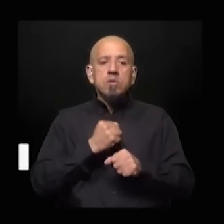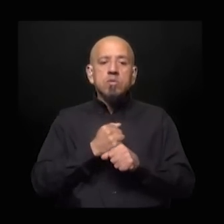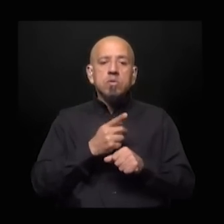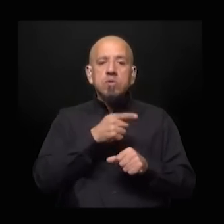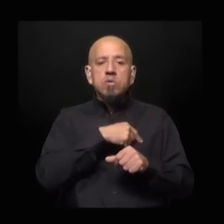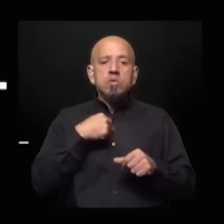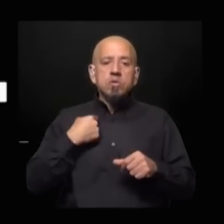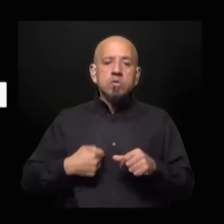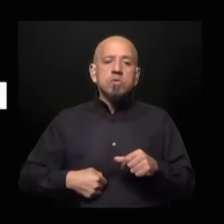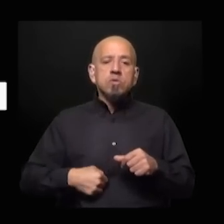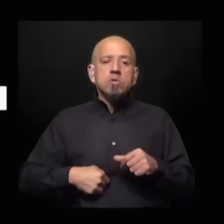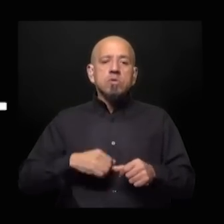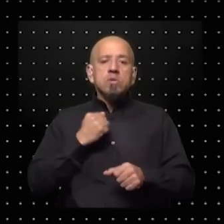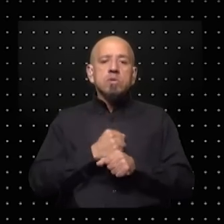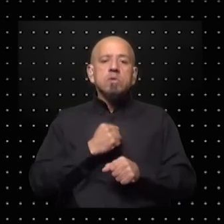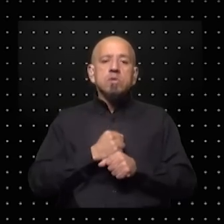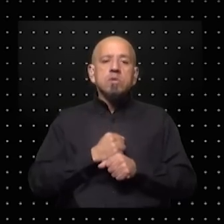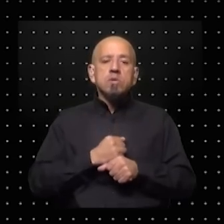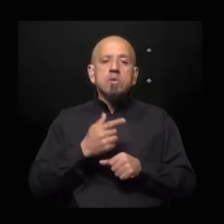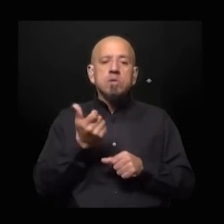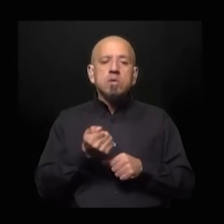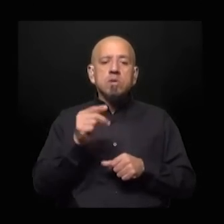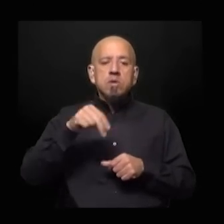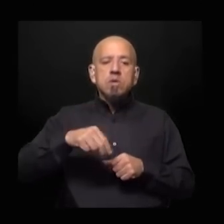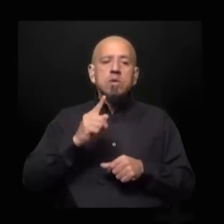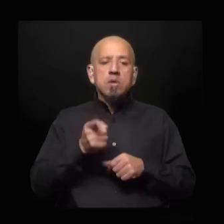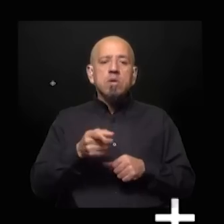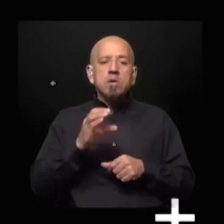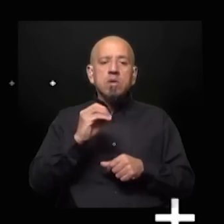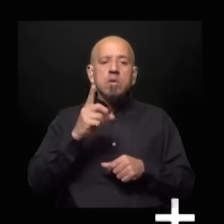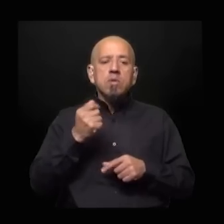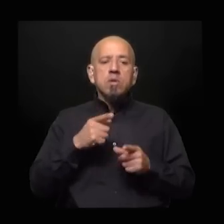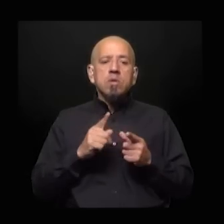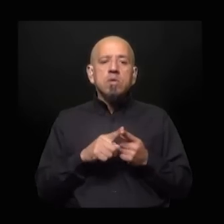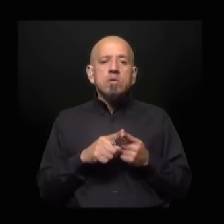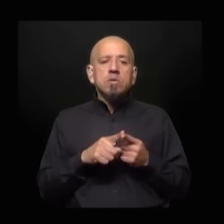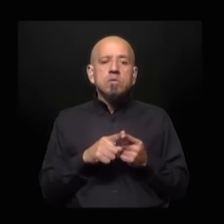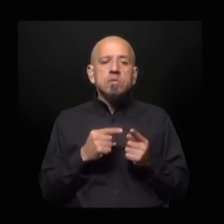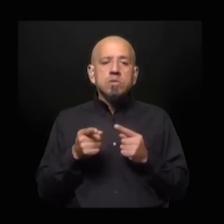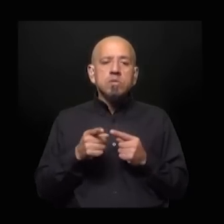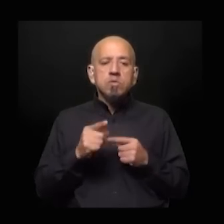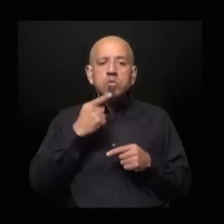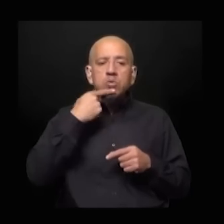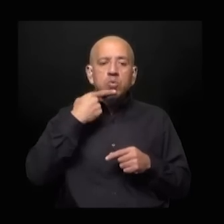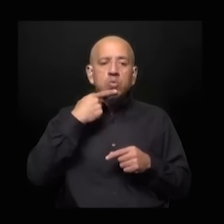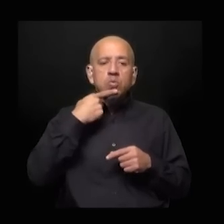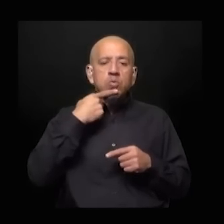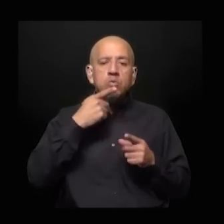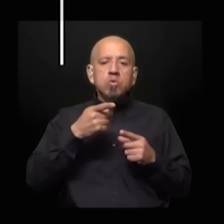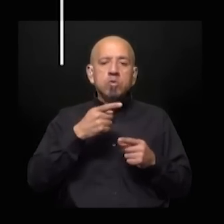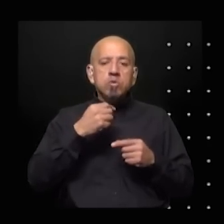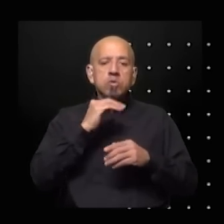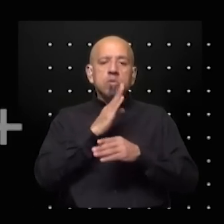estaban trabajando en Angola en el desarrollo de grandes infraestructuras. La presencia de... no tiene... Rusia tiene el PIB de